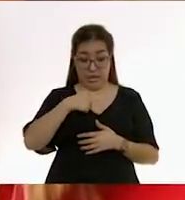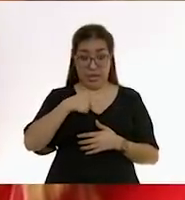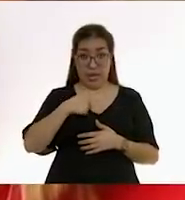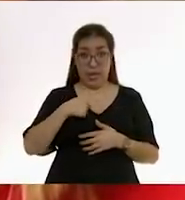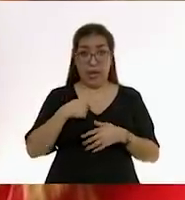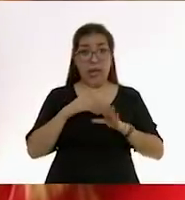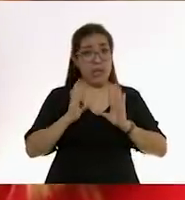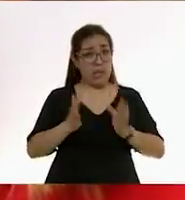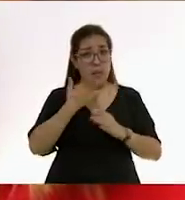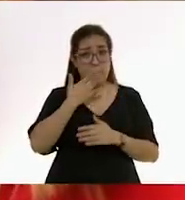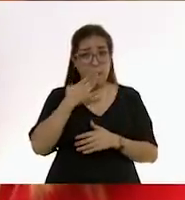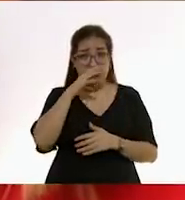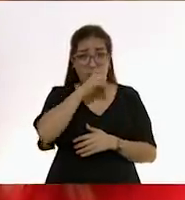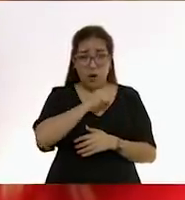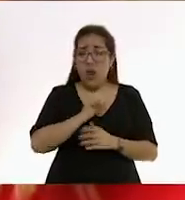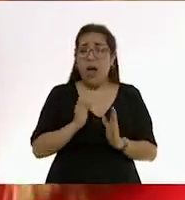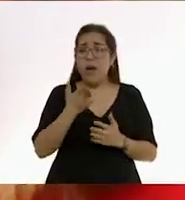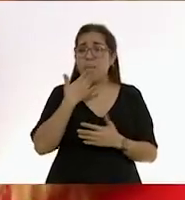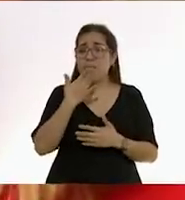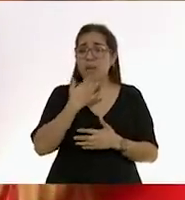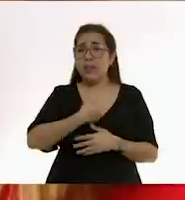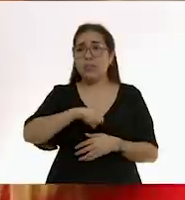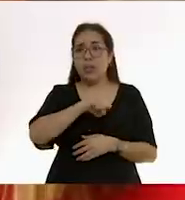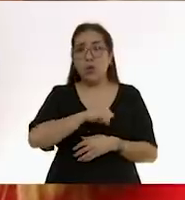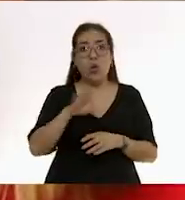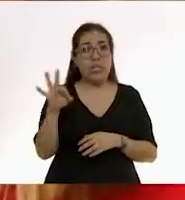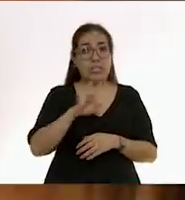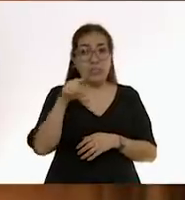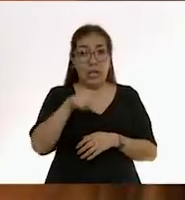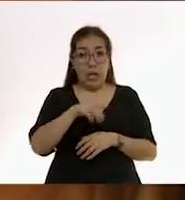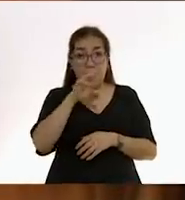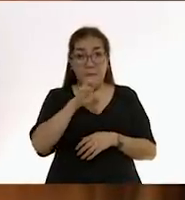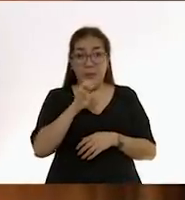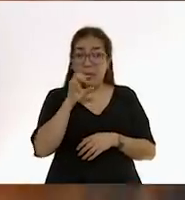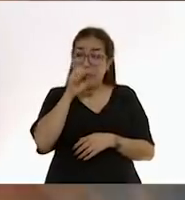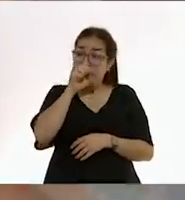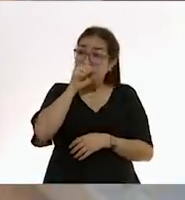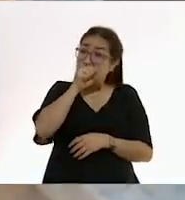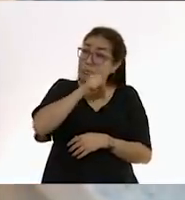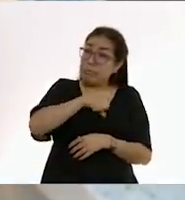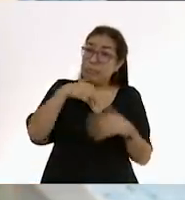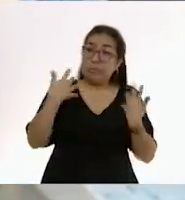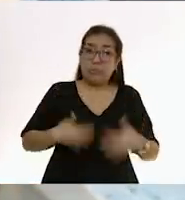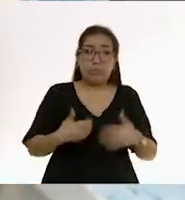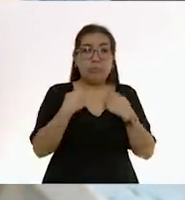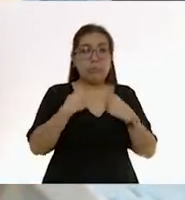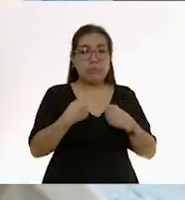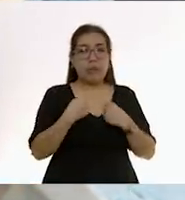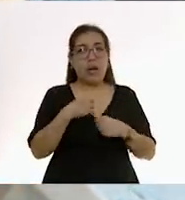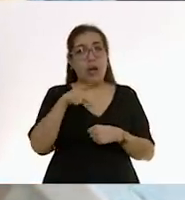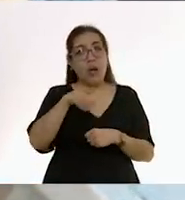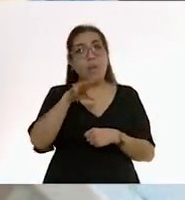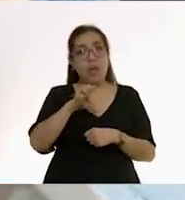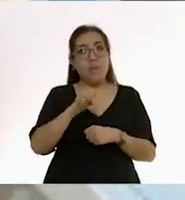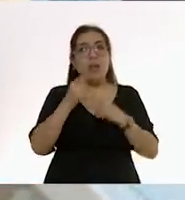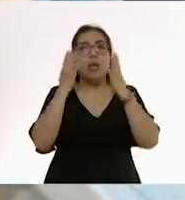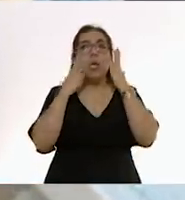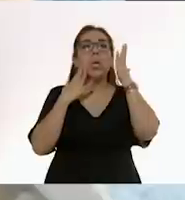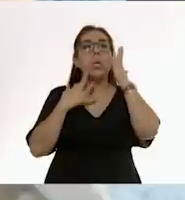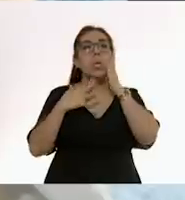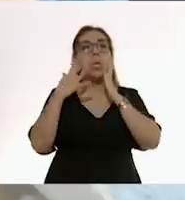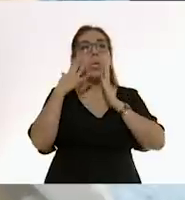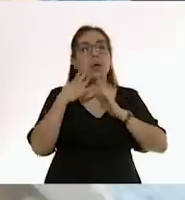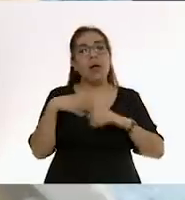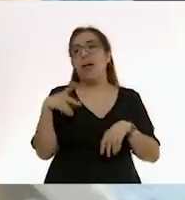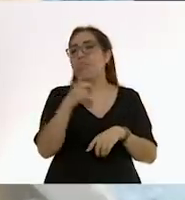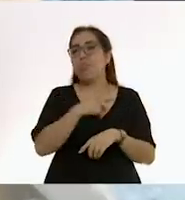que están bien. Para saber si están sobrecalentados, que es algo que hay que prevenir siempre, un bebé que está sudando quiere decir que hay demasiadas capas en